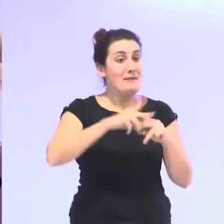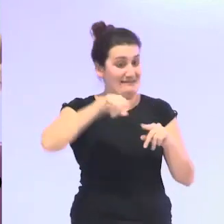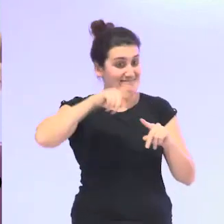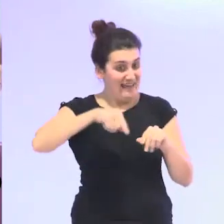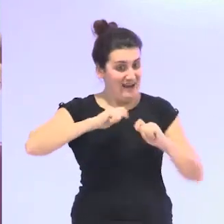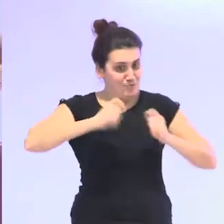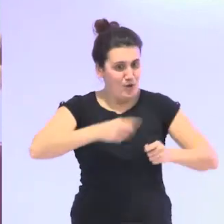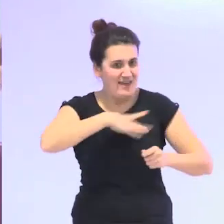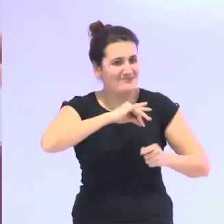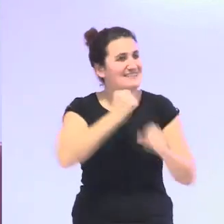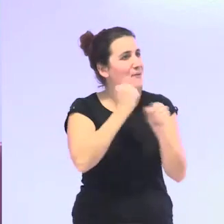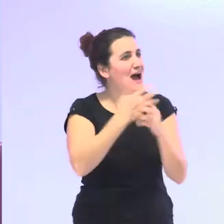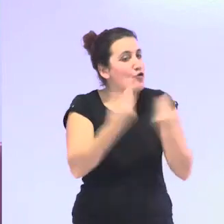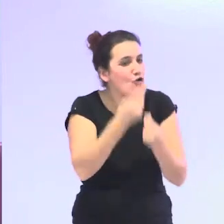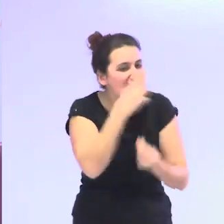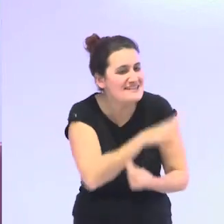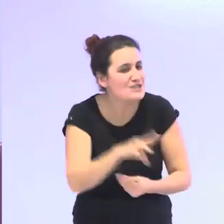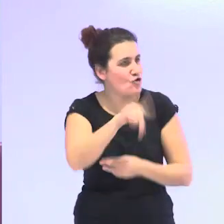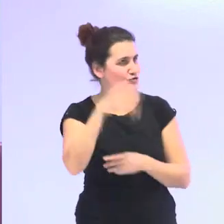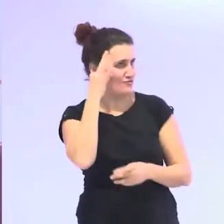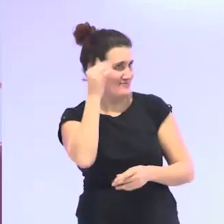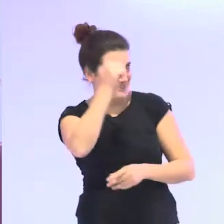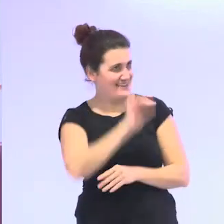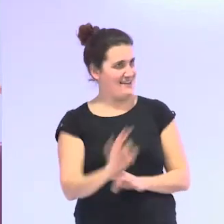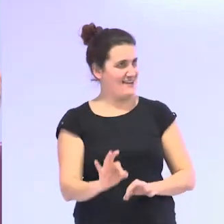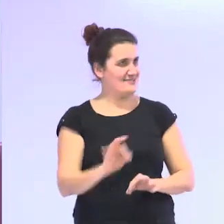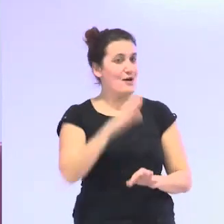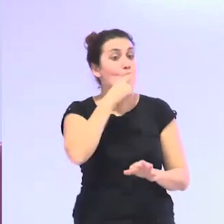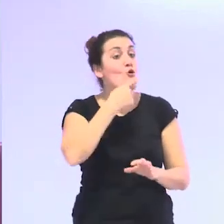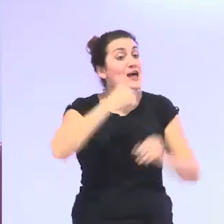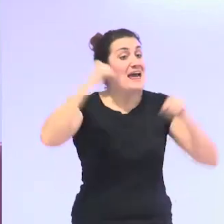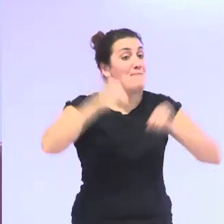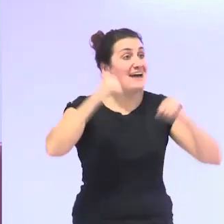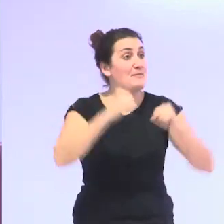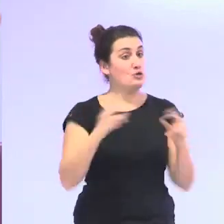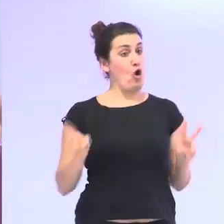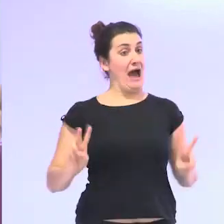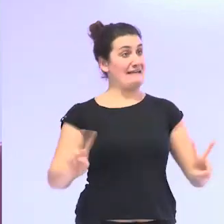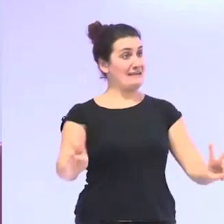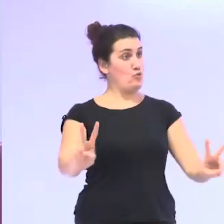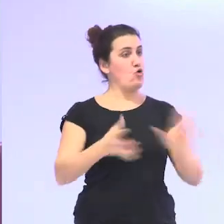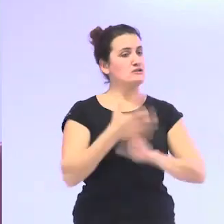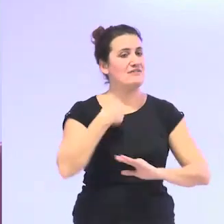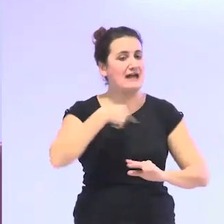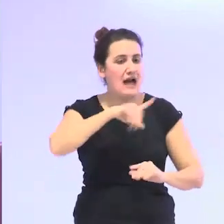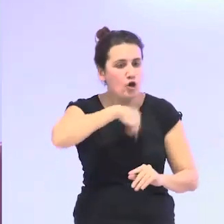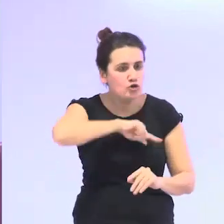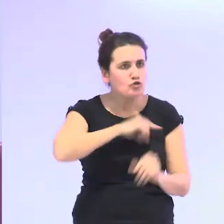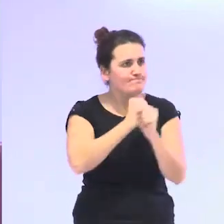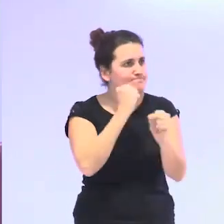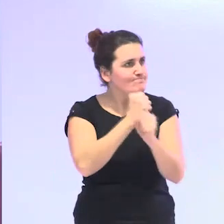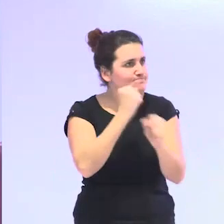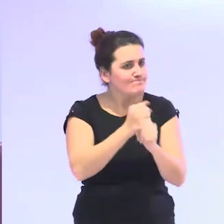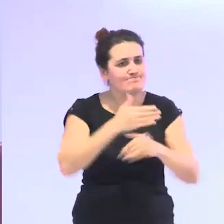niñas porque el envejecimiento activo deberíamos estar trabajando a lo largo del curso vital todas las